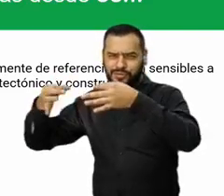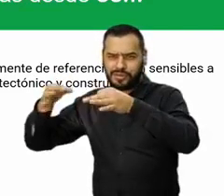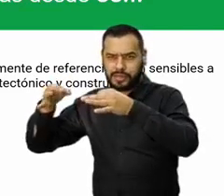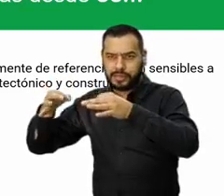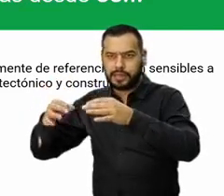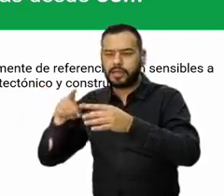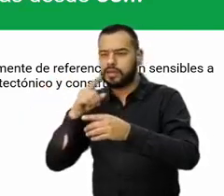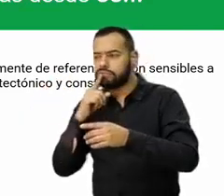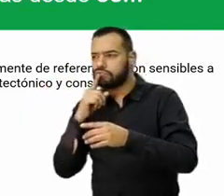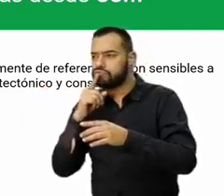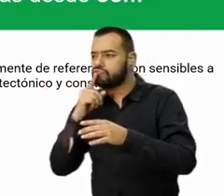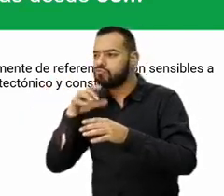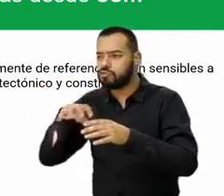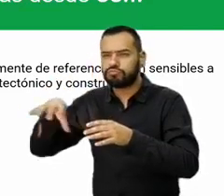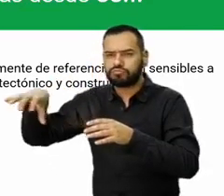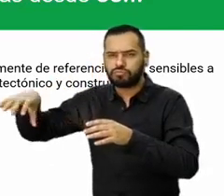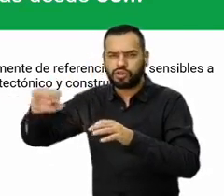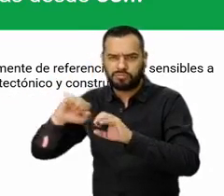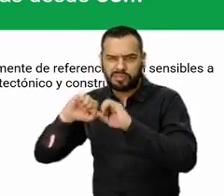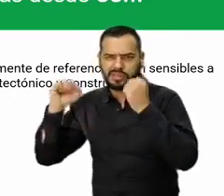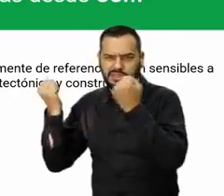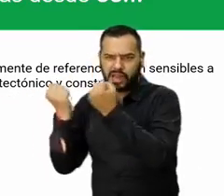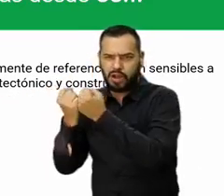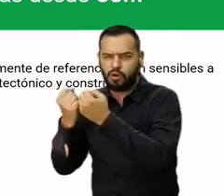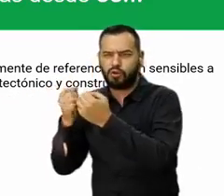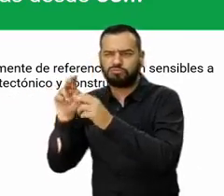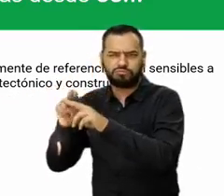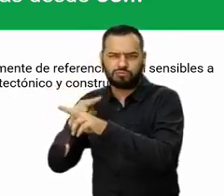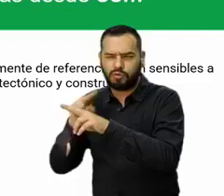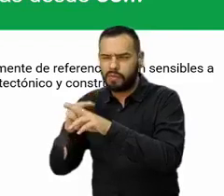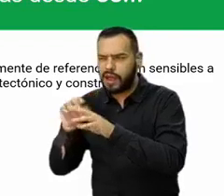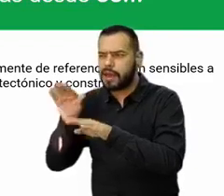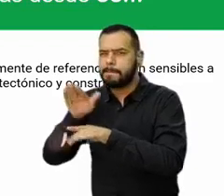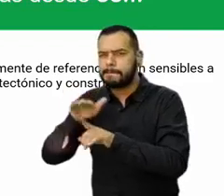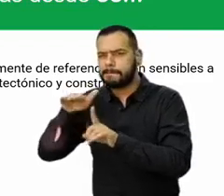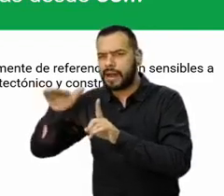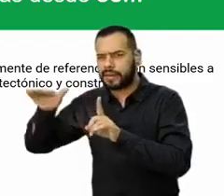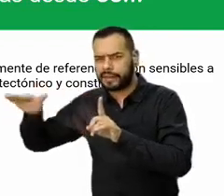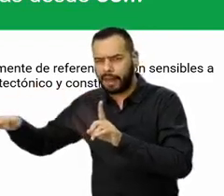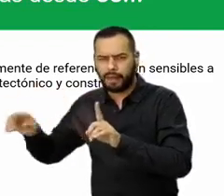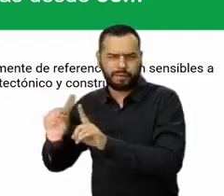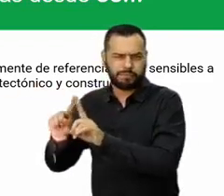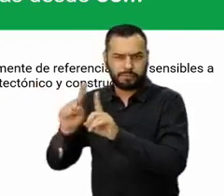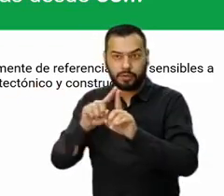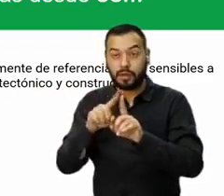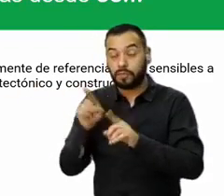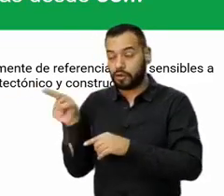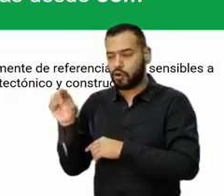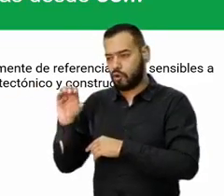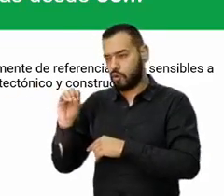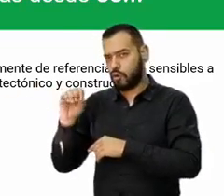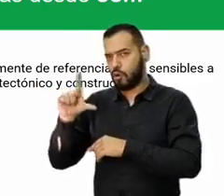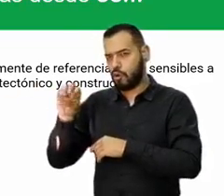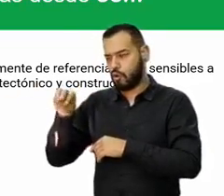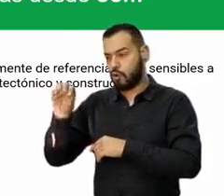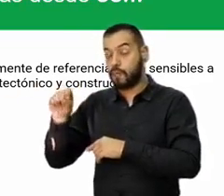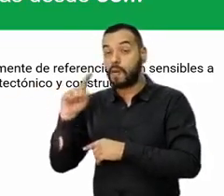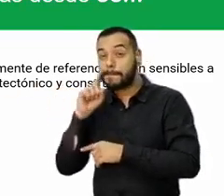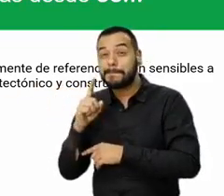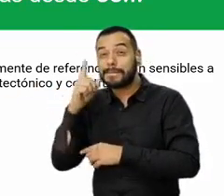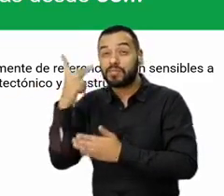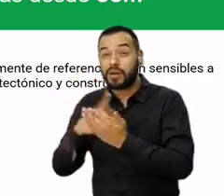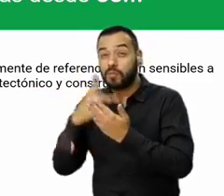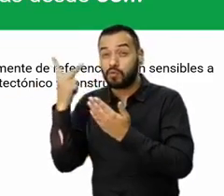nosotros, que cuenta con sus áreas sociales, su salón comunal, sus parqueaderos y algo muy importante de Olmo. Es el primer proyecto que